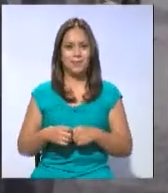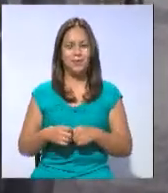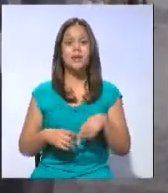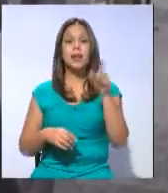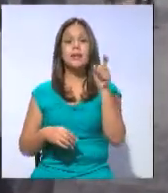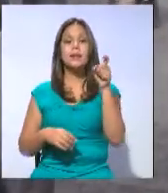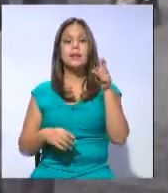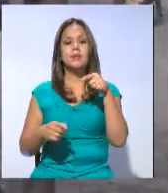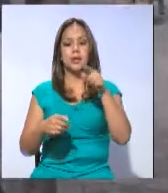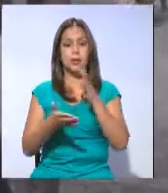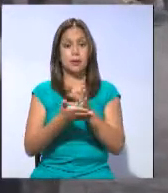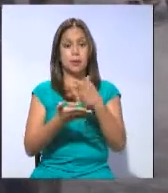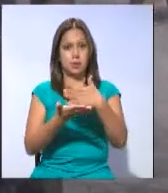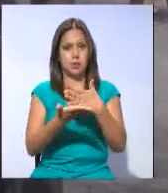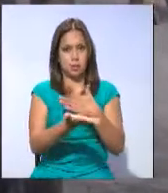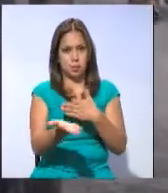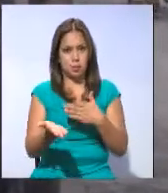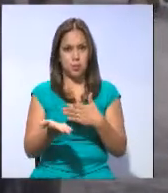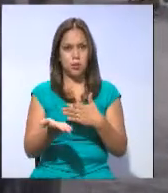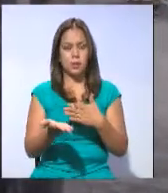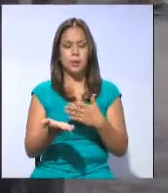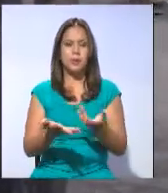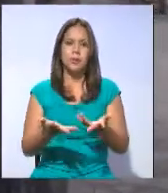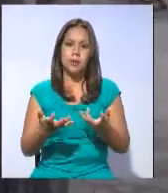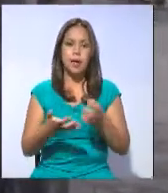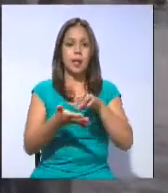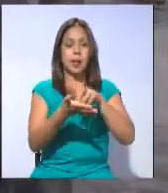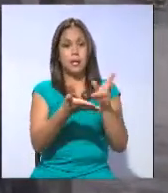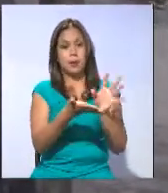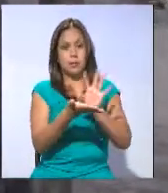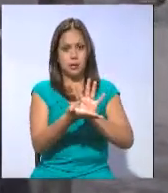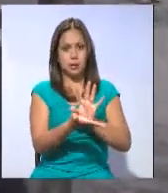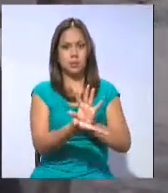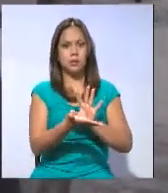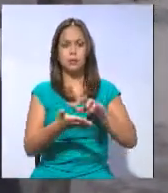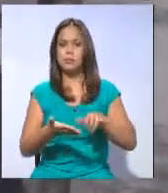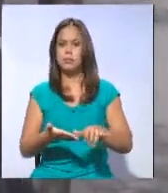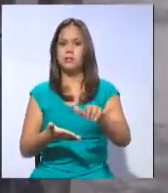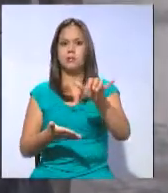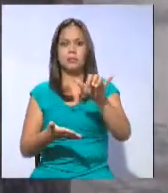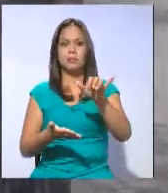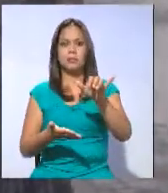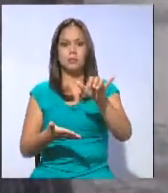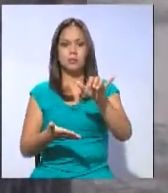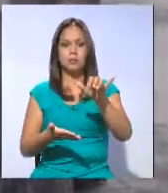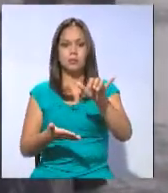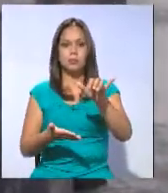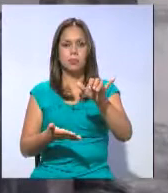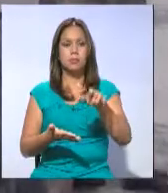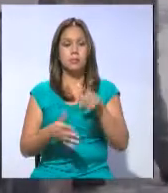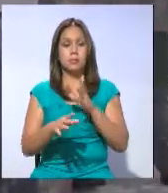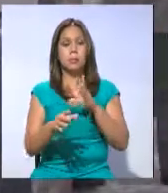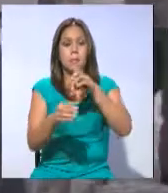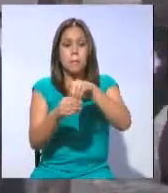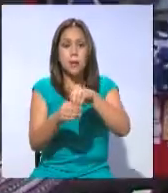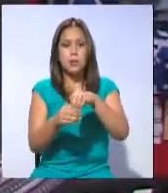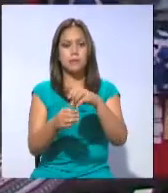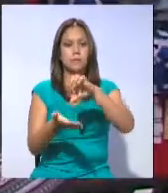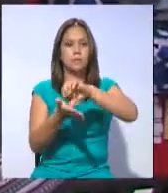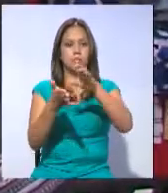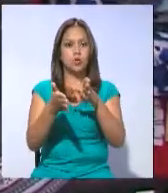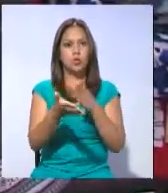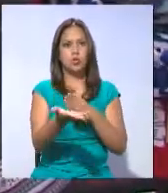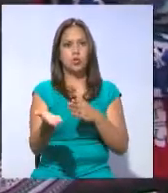necesidad en el territorio en la cual la Asamblea Nacional sigue generando la participación ciudadana.